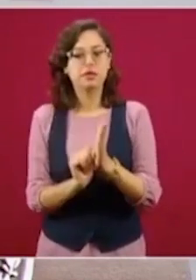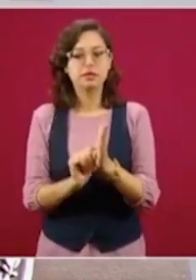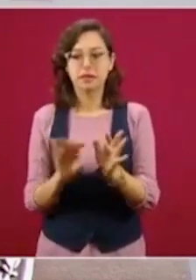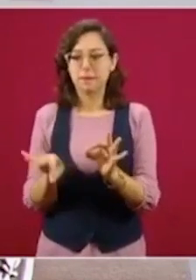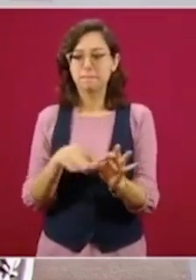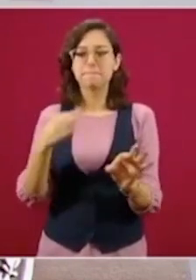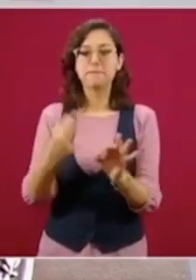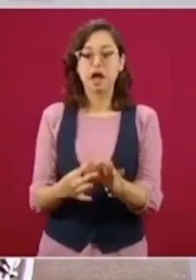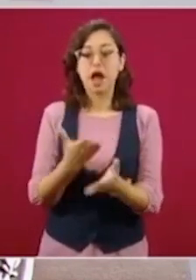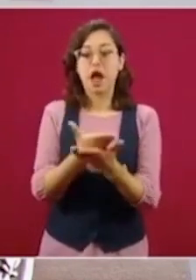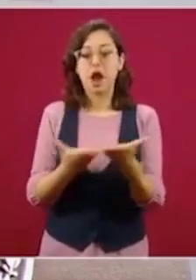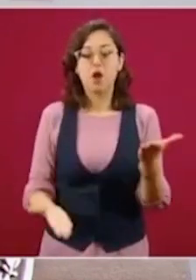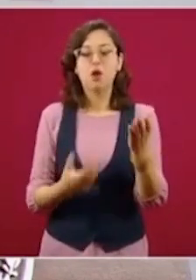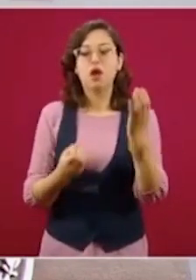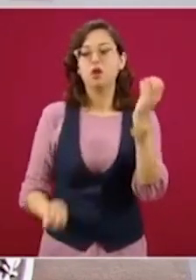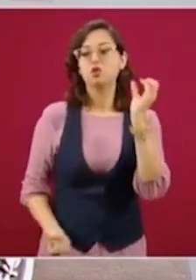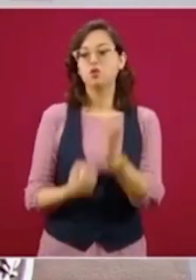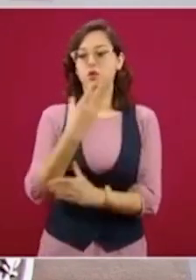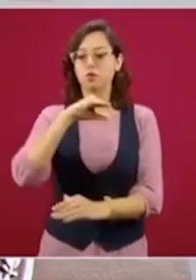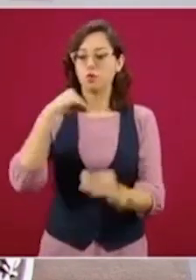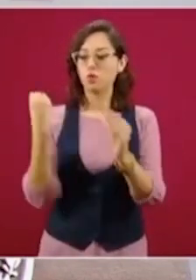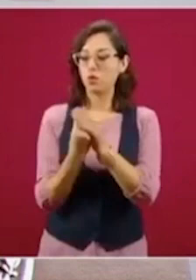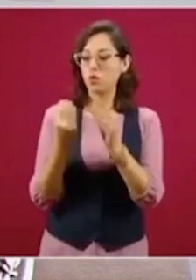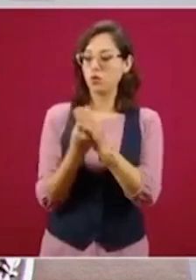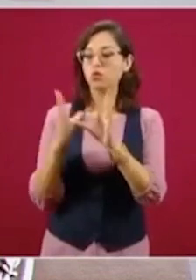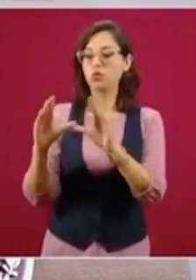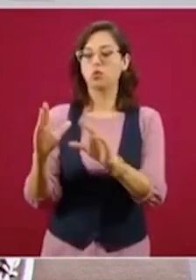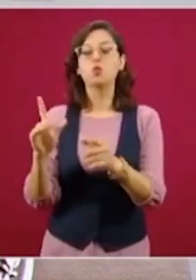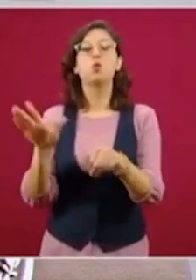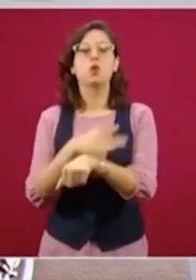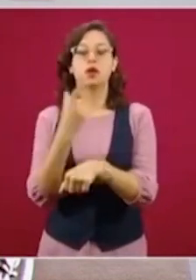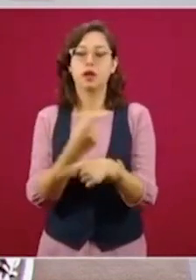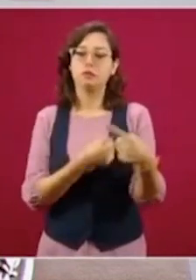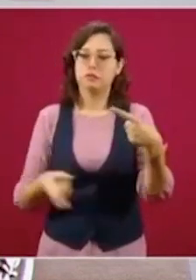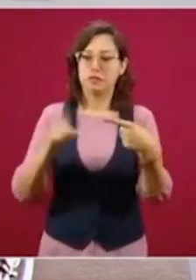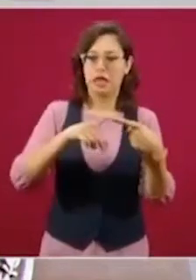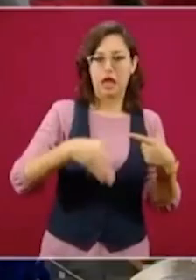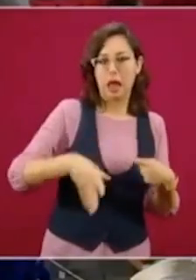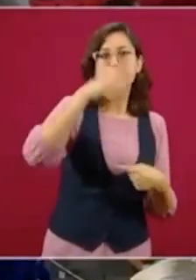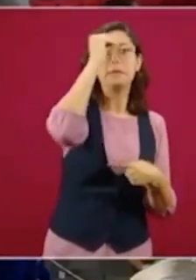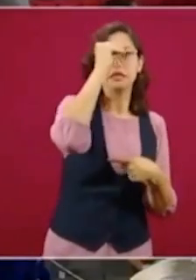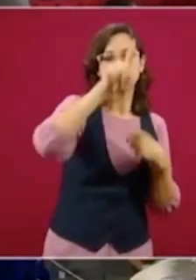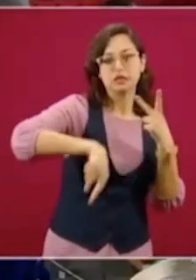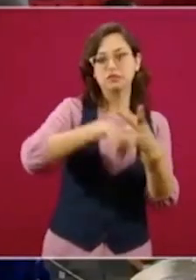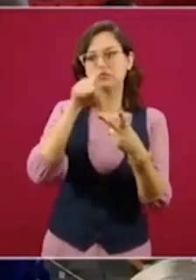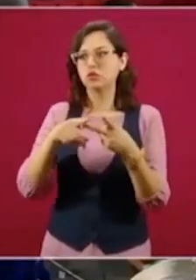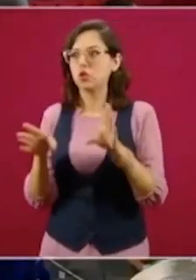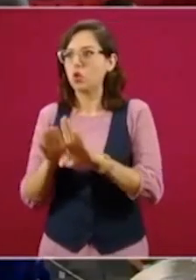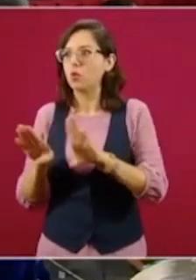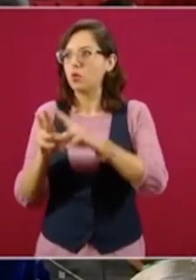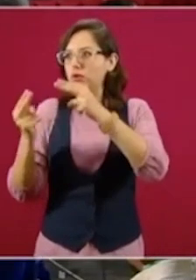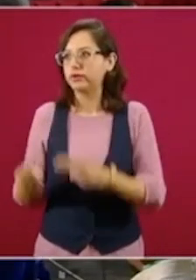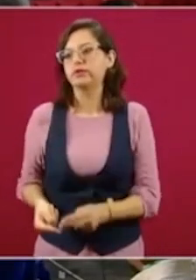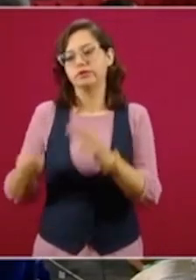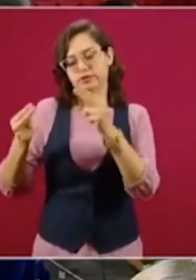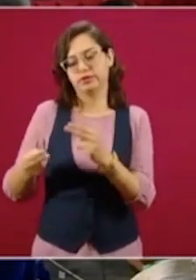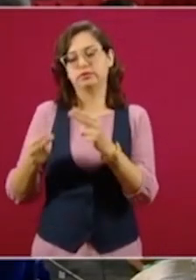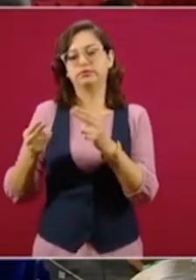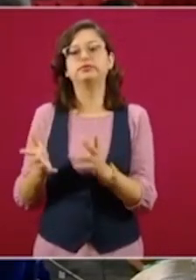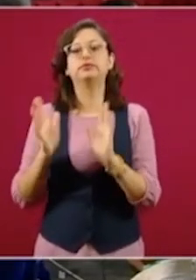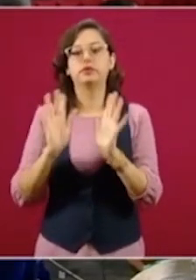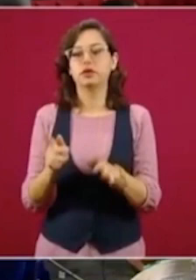curso de plan de negocio, porque una cosa es que tengan el oficio y otra es que ya puedan arrancar su negocio. Con todo esto ya, 11 mil están